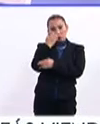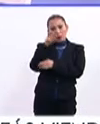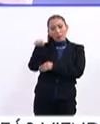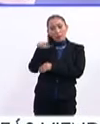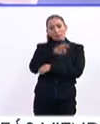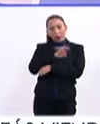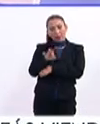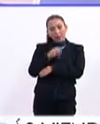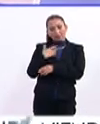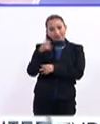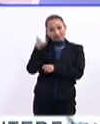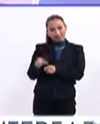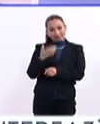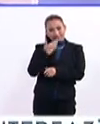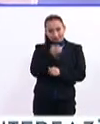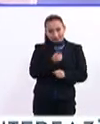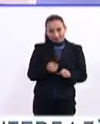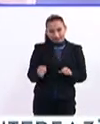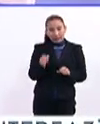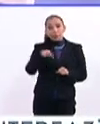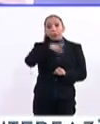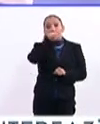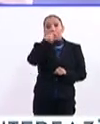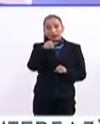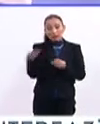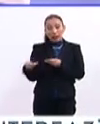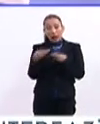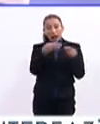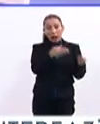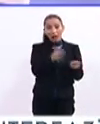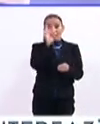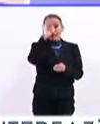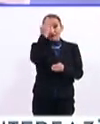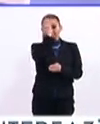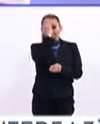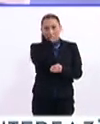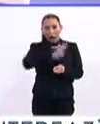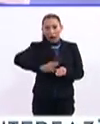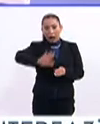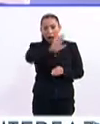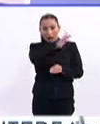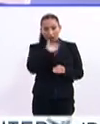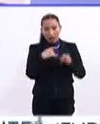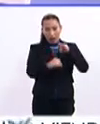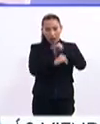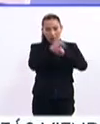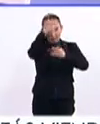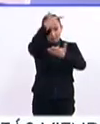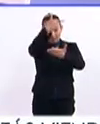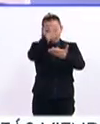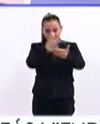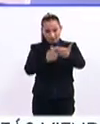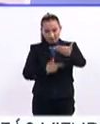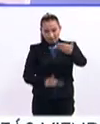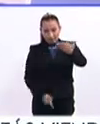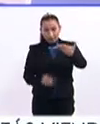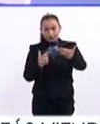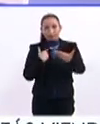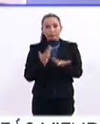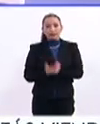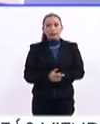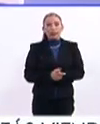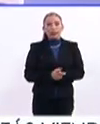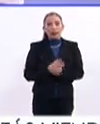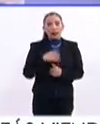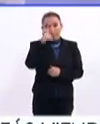tienes esa capacidad. Esto ya después pasa a lo que es a nivel federal, entonces ya en la plataforma, ya a nivel